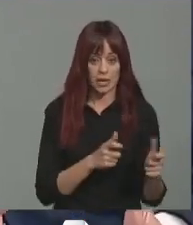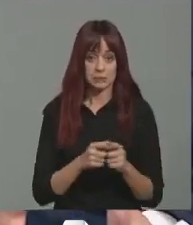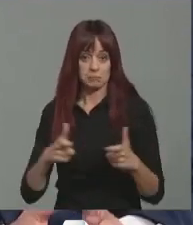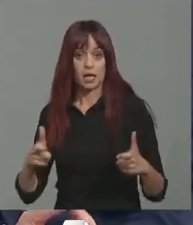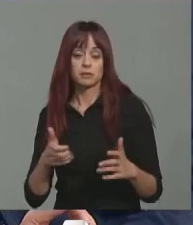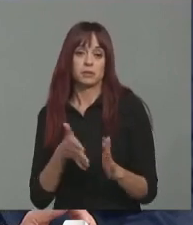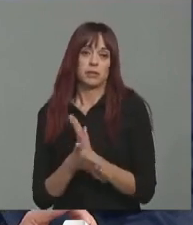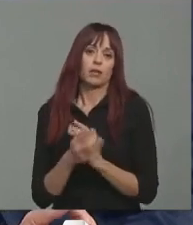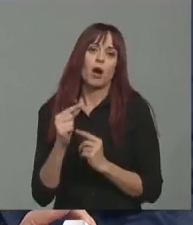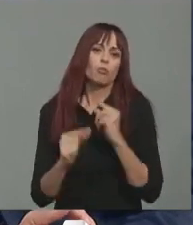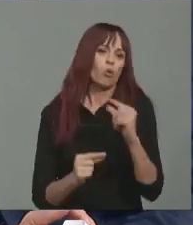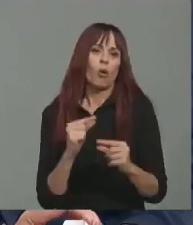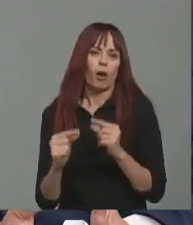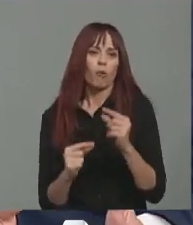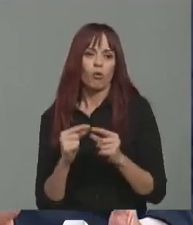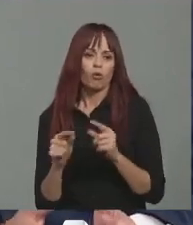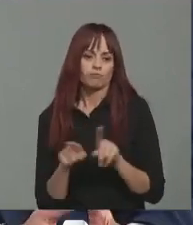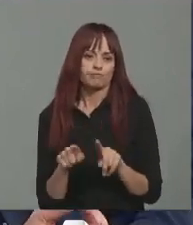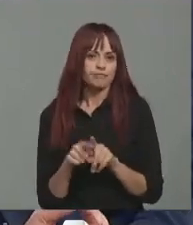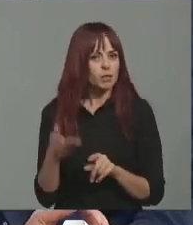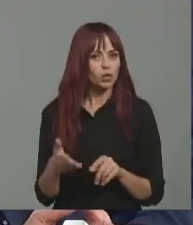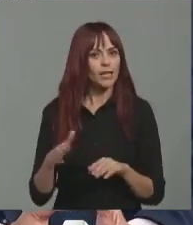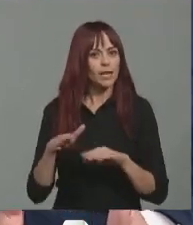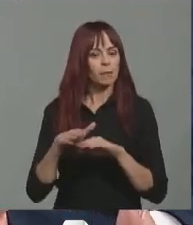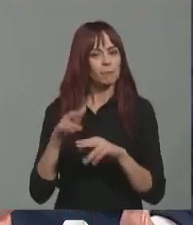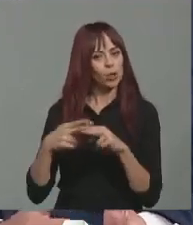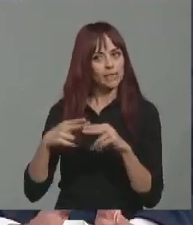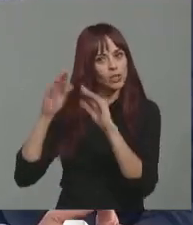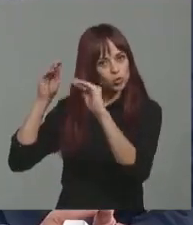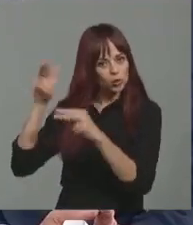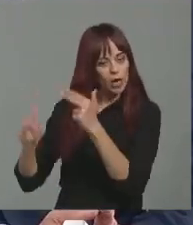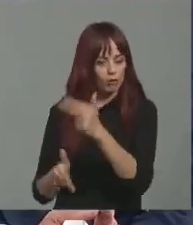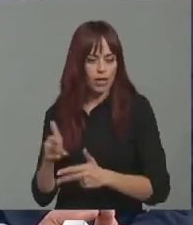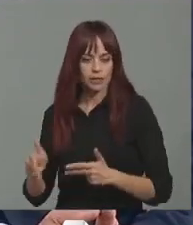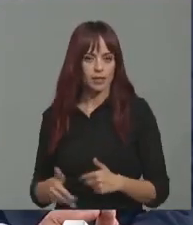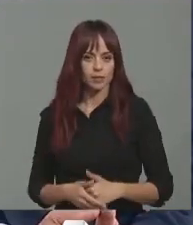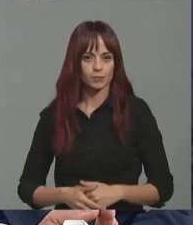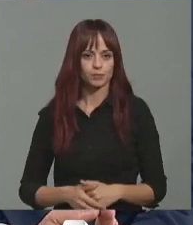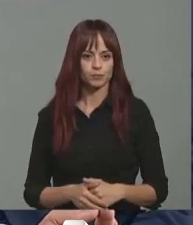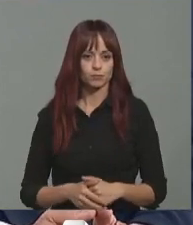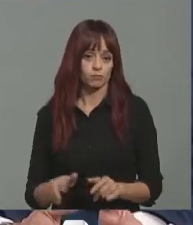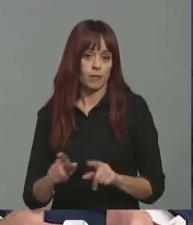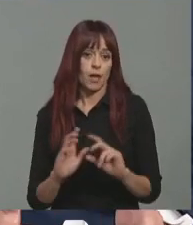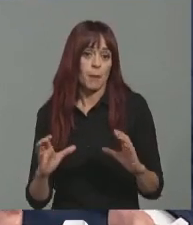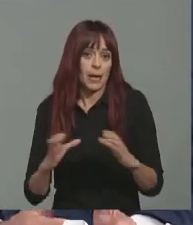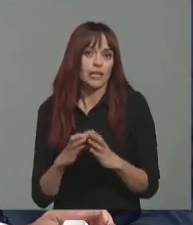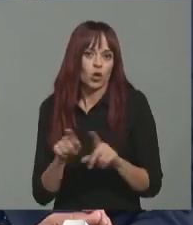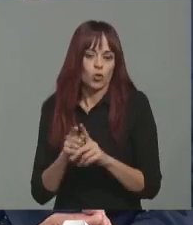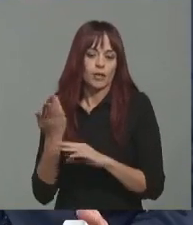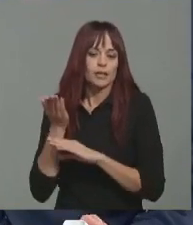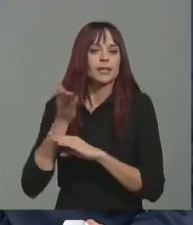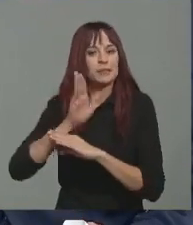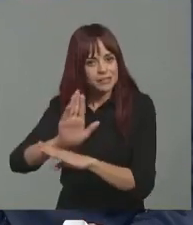poco a poco vamos a ser decisivos en la política vasca, como no puede ser de otra forma, como un partido representativo